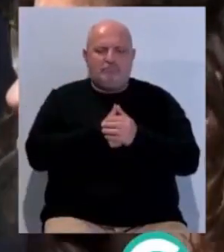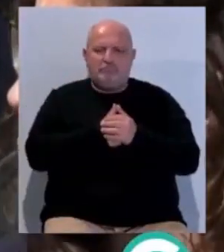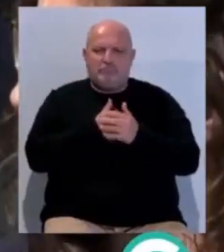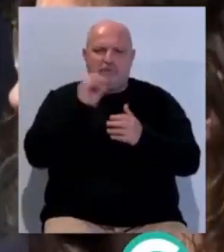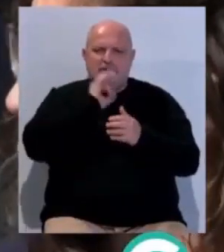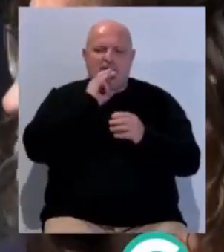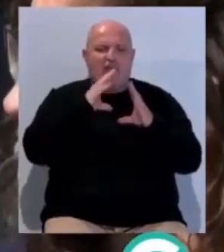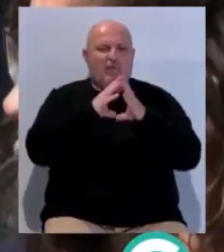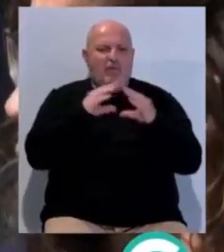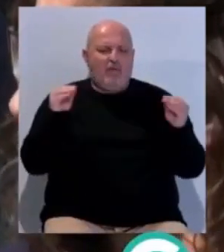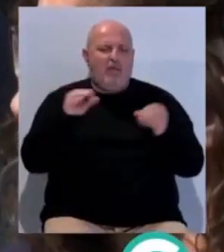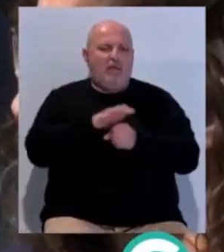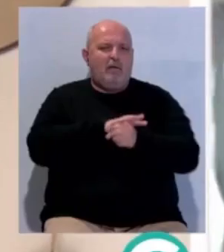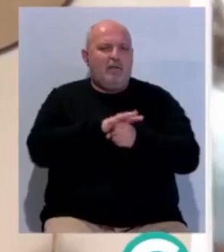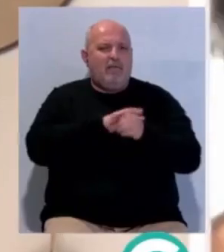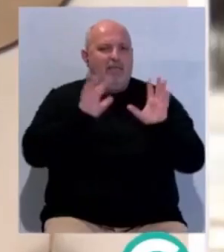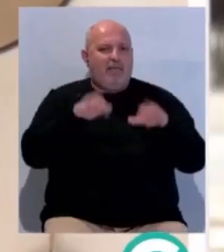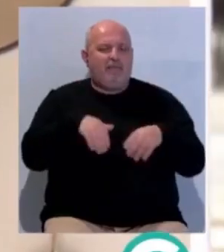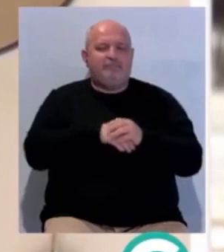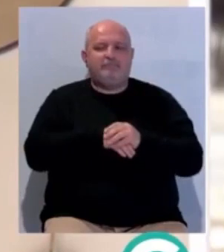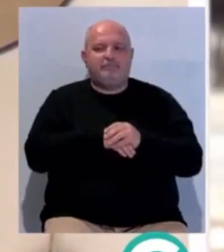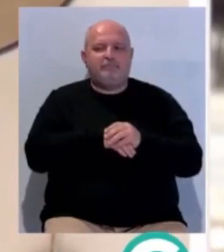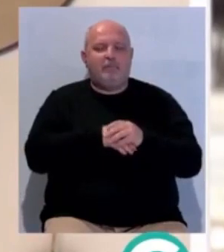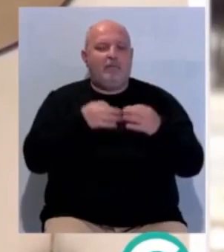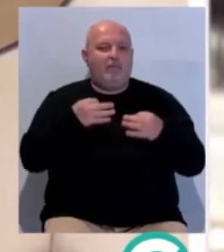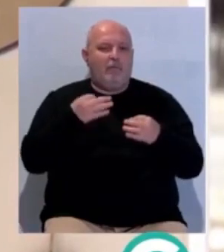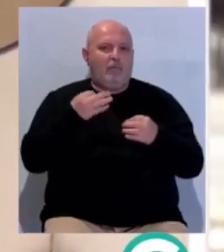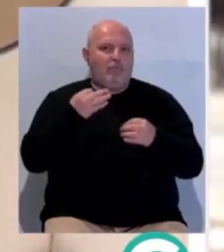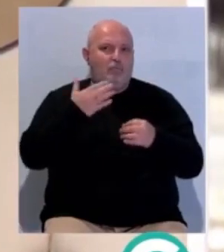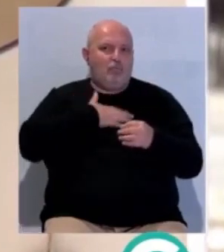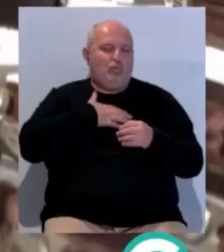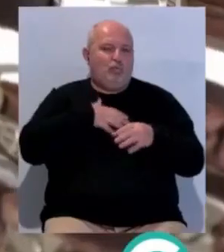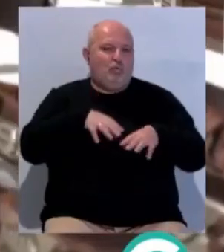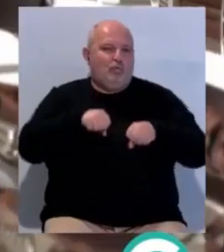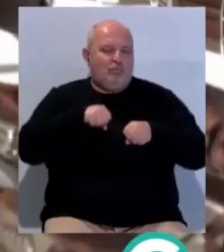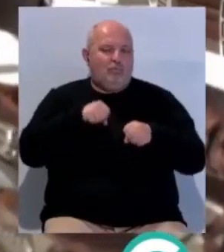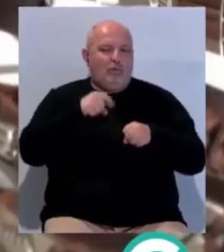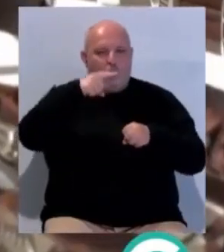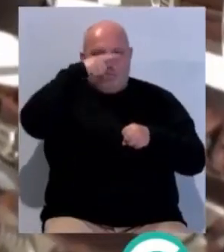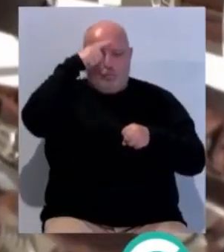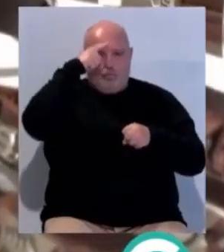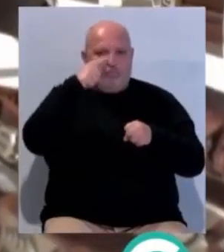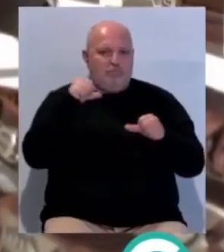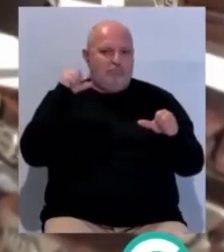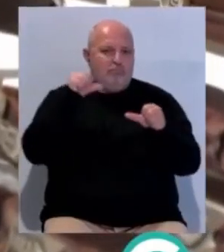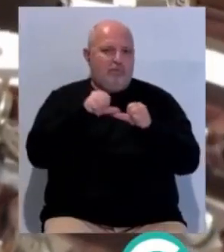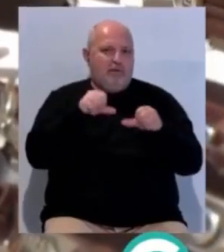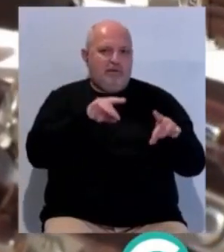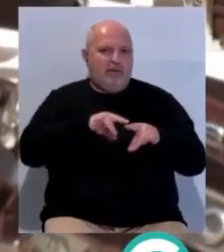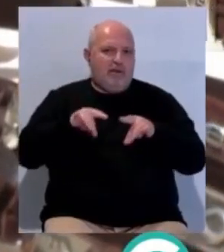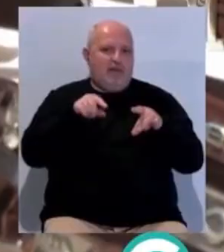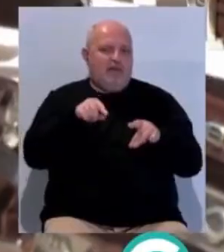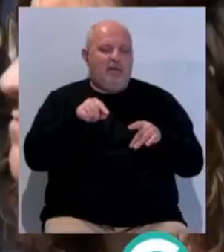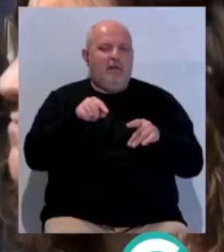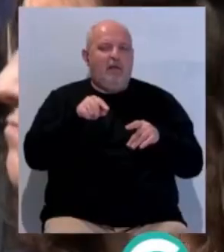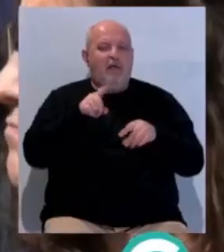siglos, en Andalucía, en la provincia de Cádiz, que son los verdaderos custodios del legado cultural que tenemos en nuestra tierra y